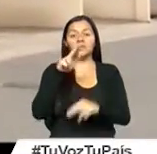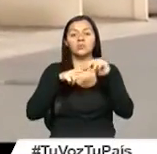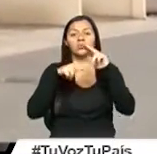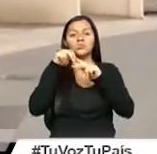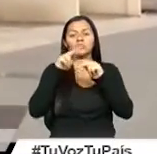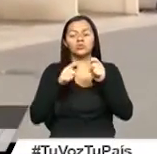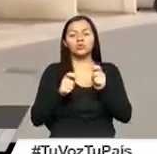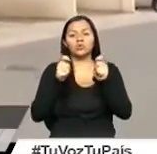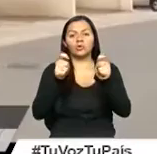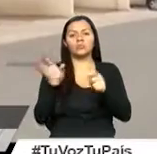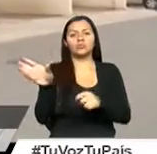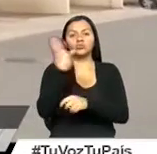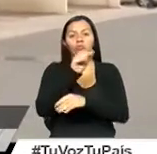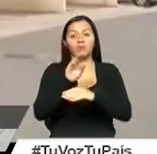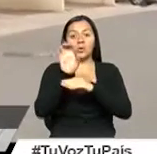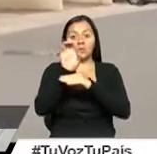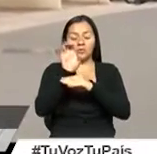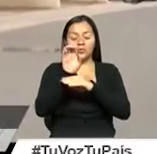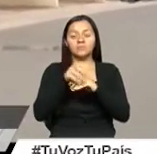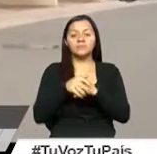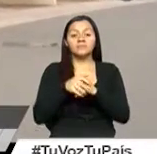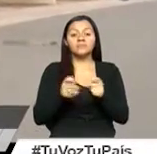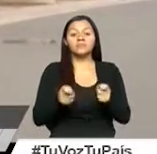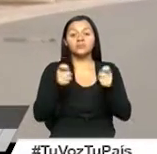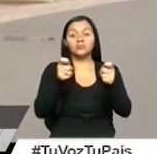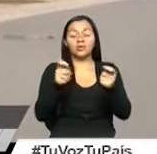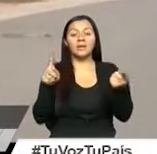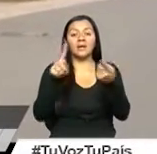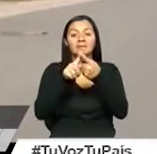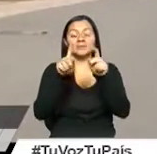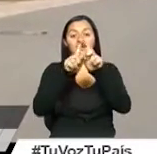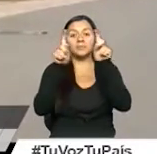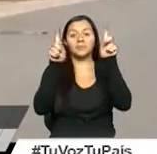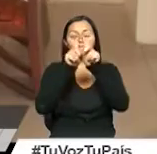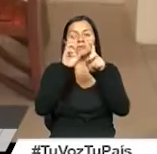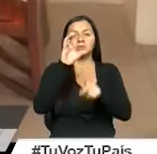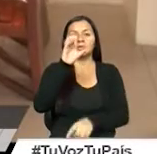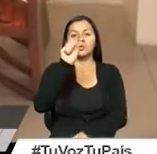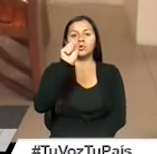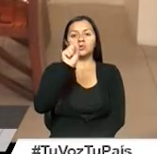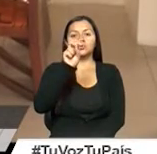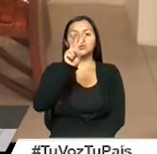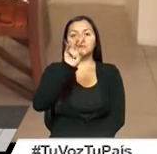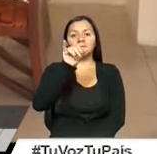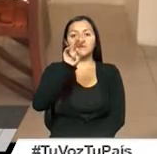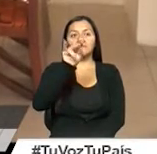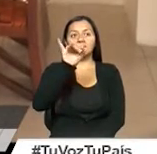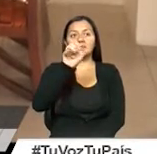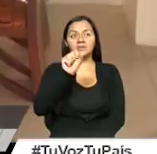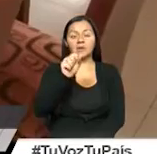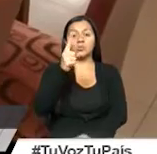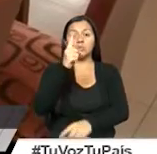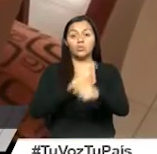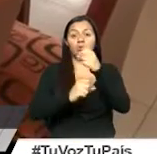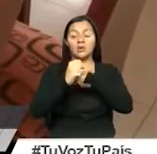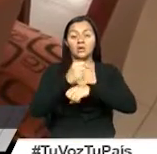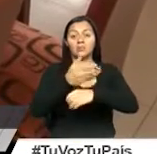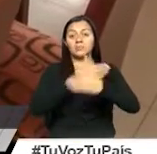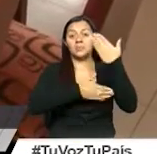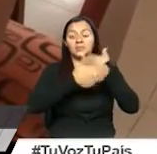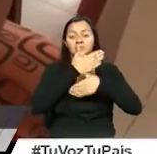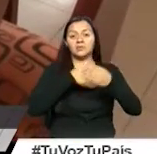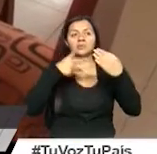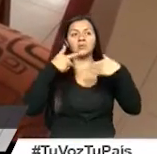se entregan en todo el país. Del otorgado a la empresa Consvivisa el año pasado, hoy se tiene como resultado la